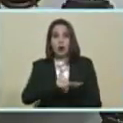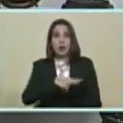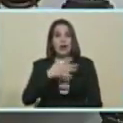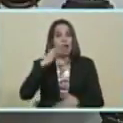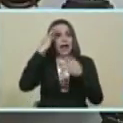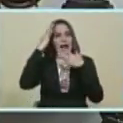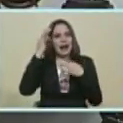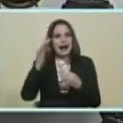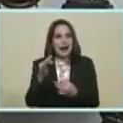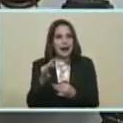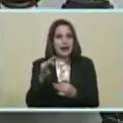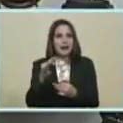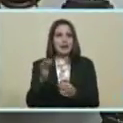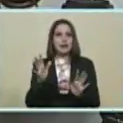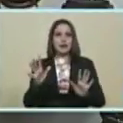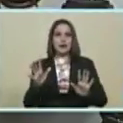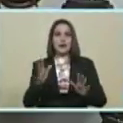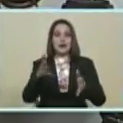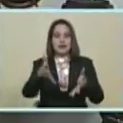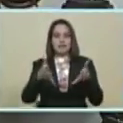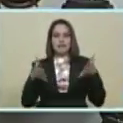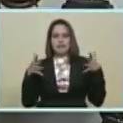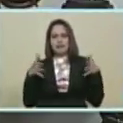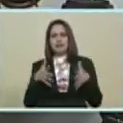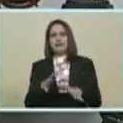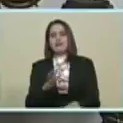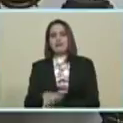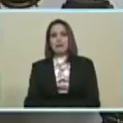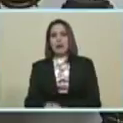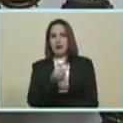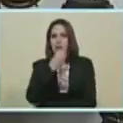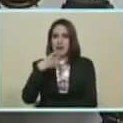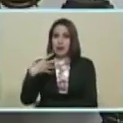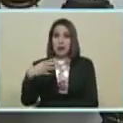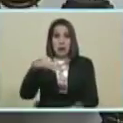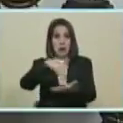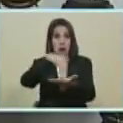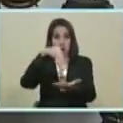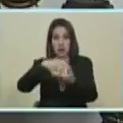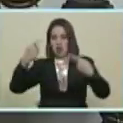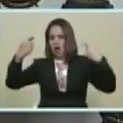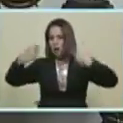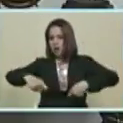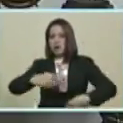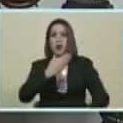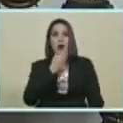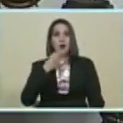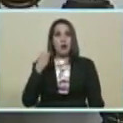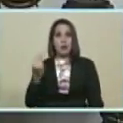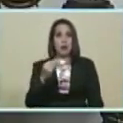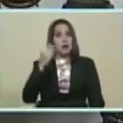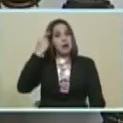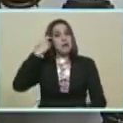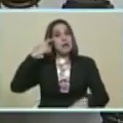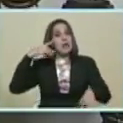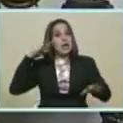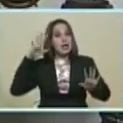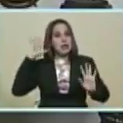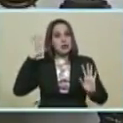creo Que va a salir Muy Pero muy bien Miranda Va a apostar A la juventud Pienso yo